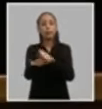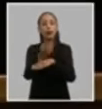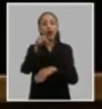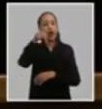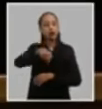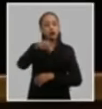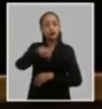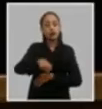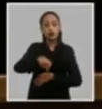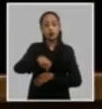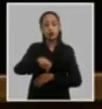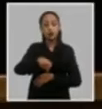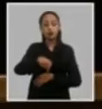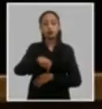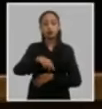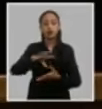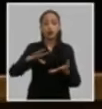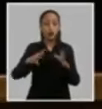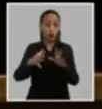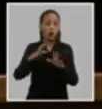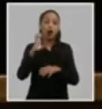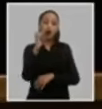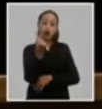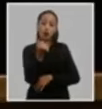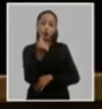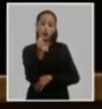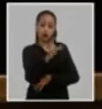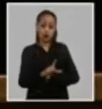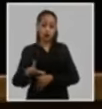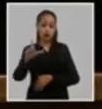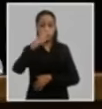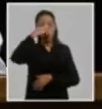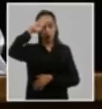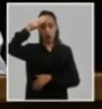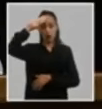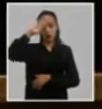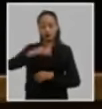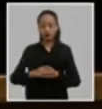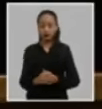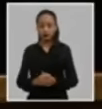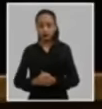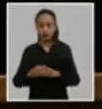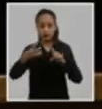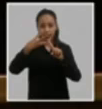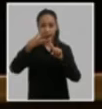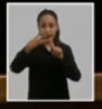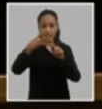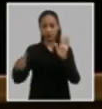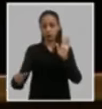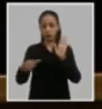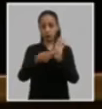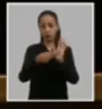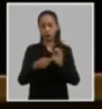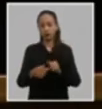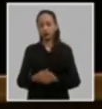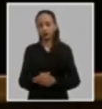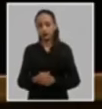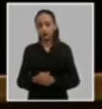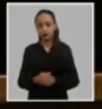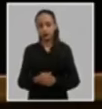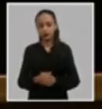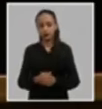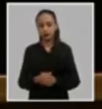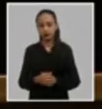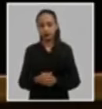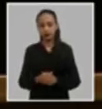actualización del modelo económico y social cubano de desarrollo socialista tercero encargar al pleno del